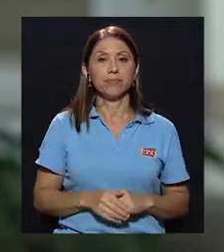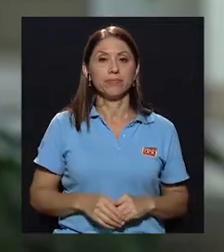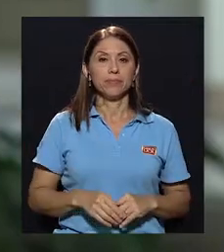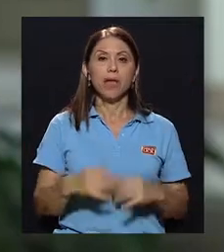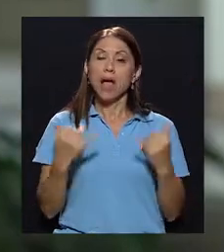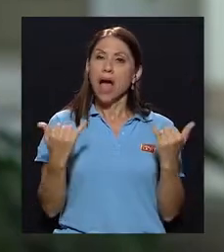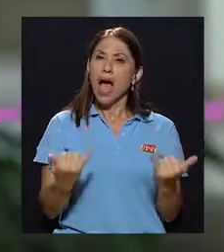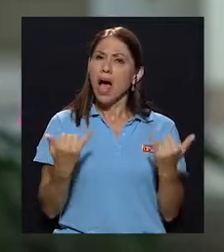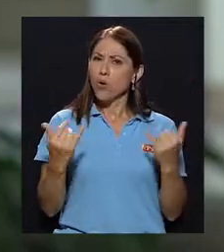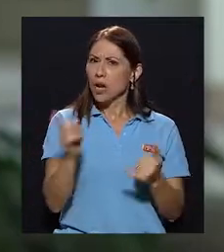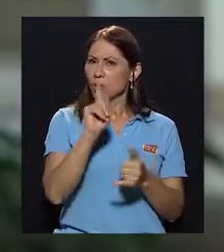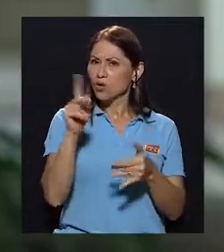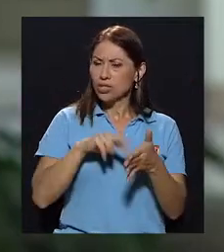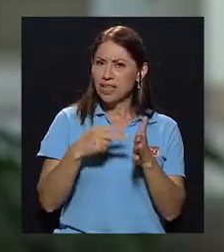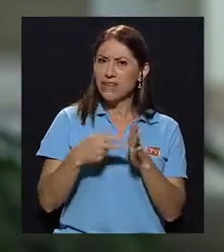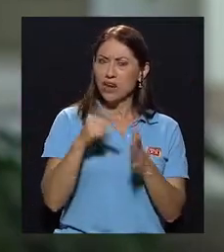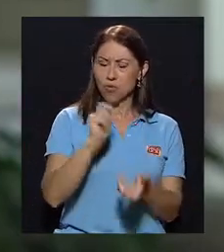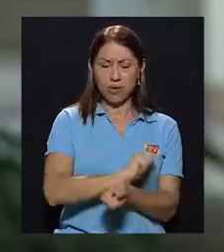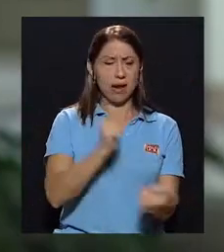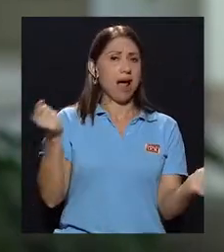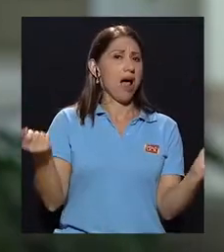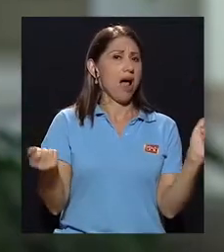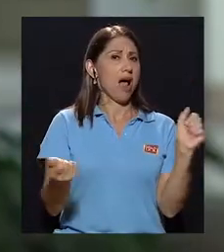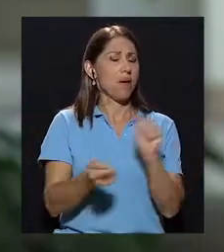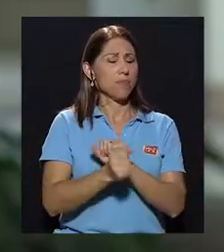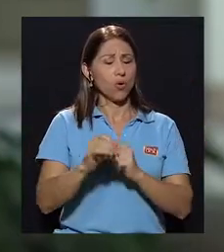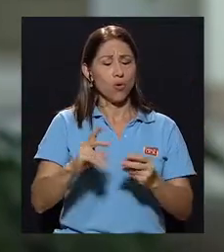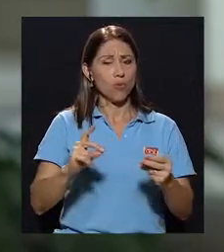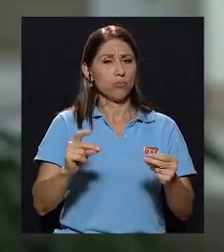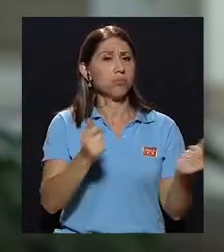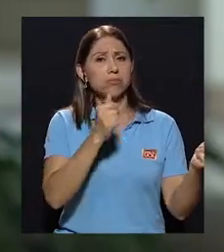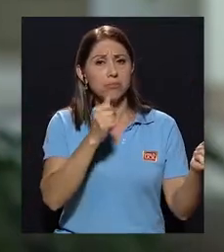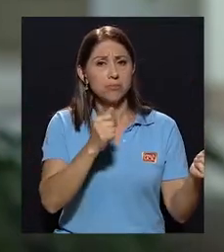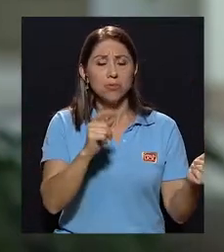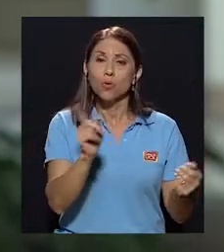no necesariamente tiene que ser un cambio abrupto. Cuando hay mucho silencio,